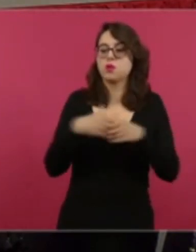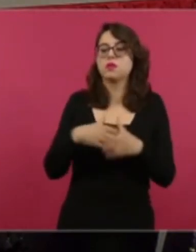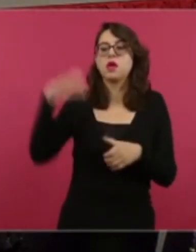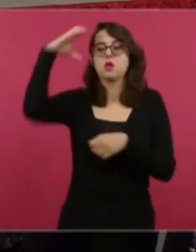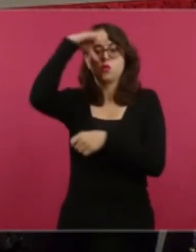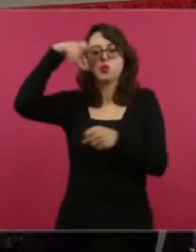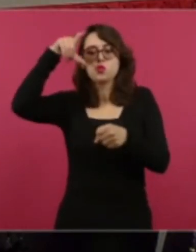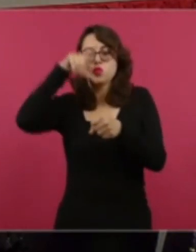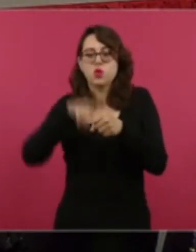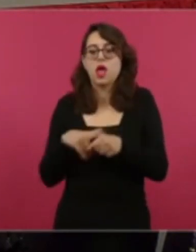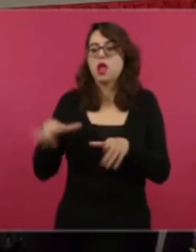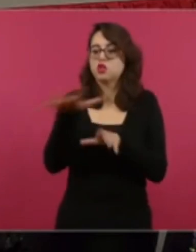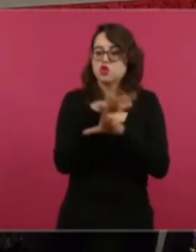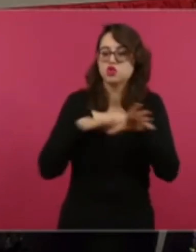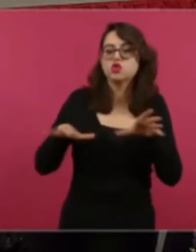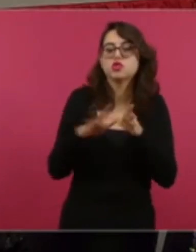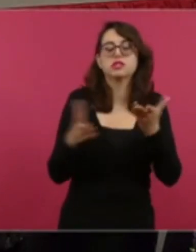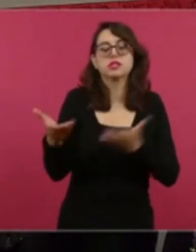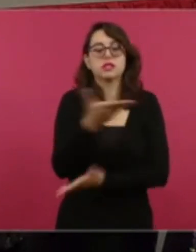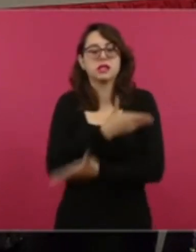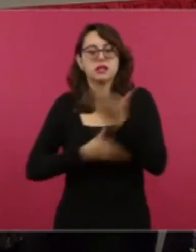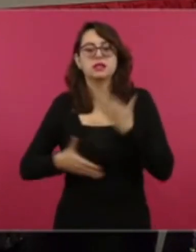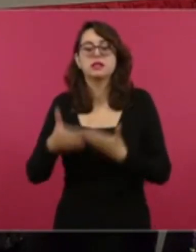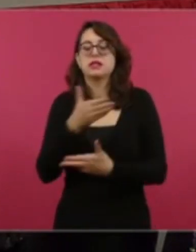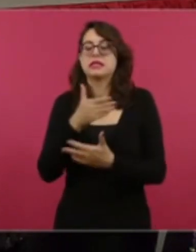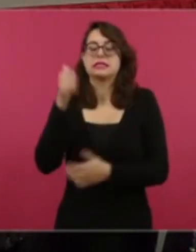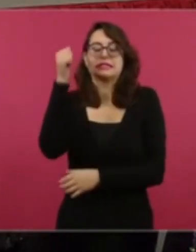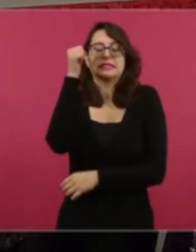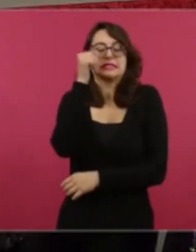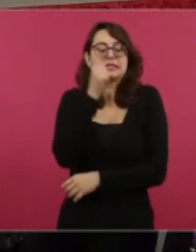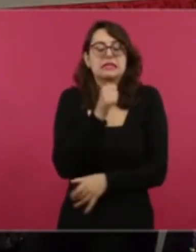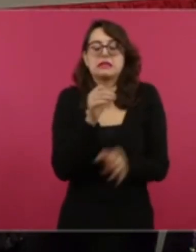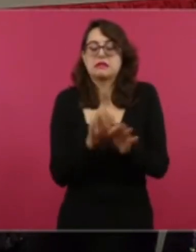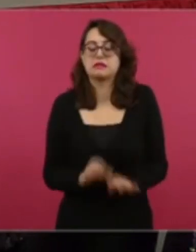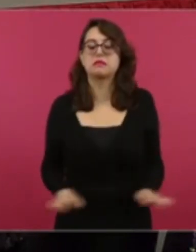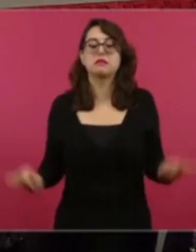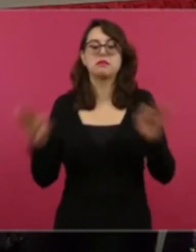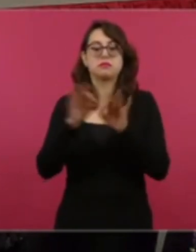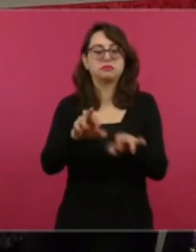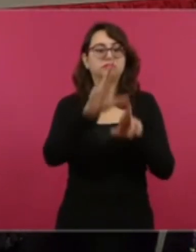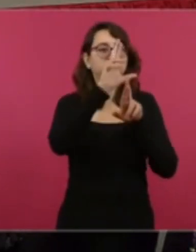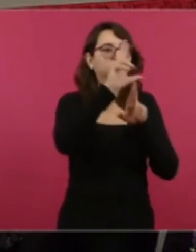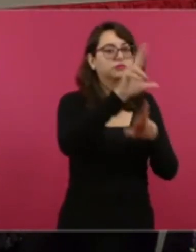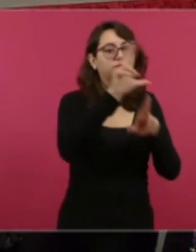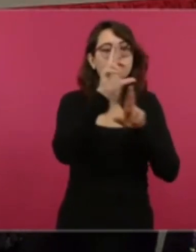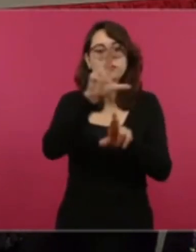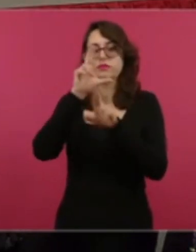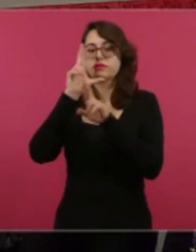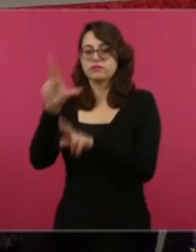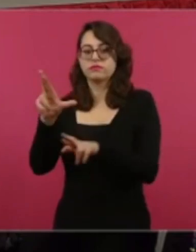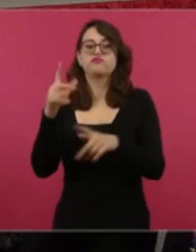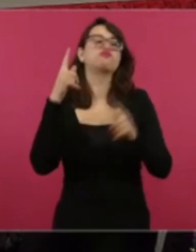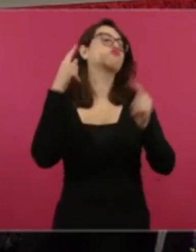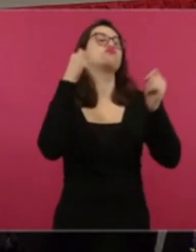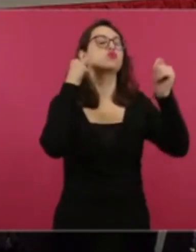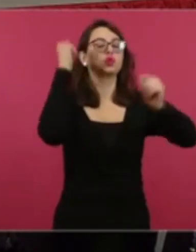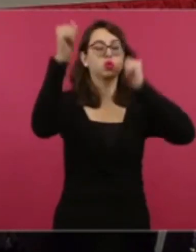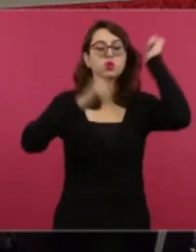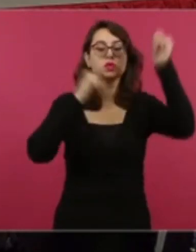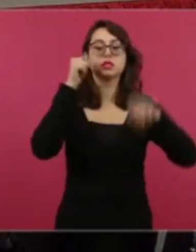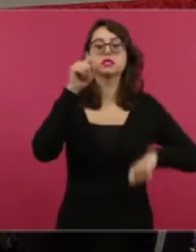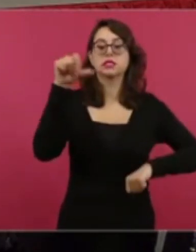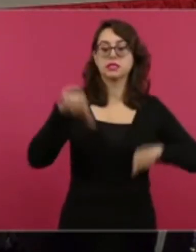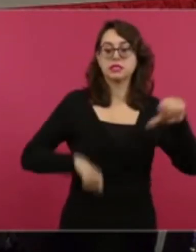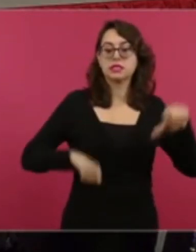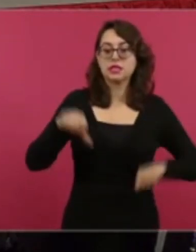del lugar, que respete siempre la sustentabilidad, es decir, integrar la actividad turística con